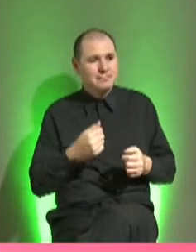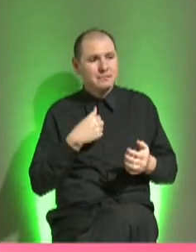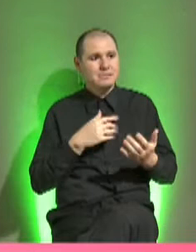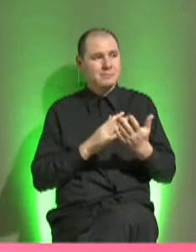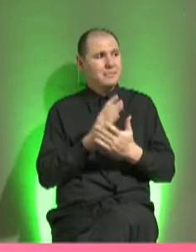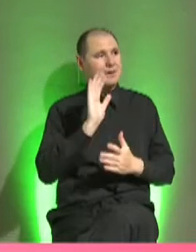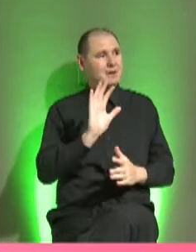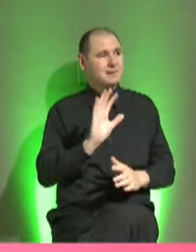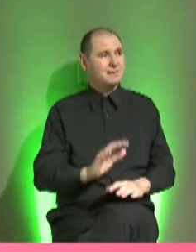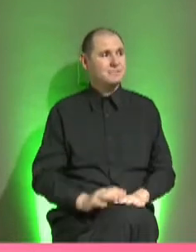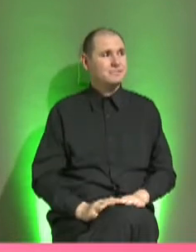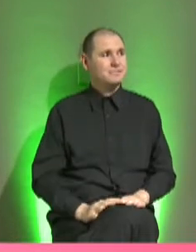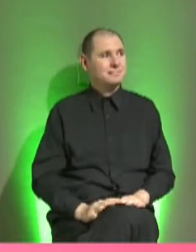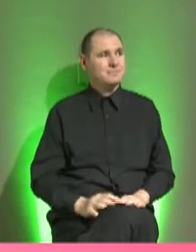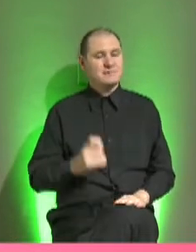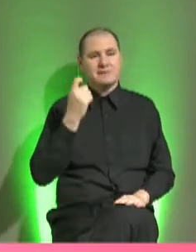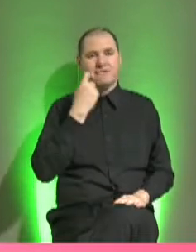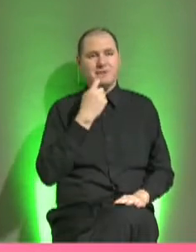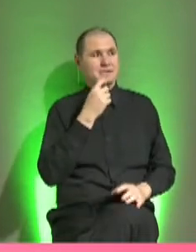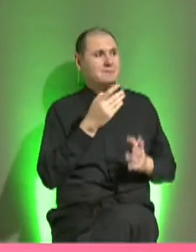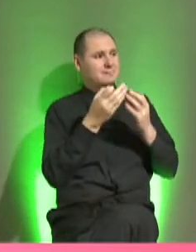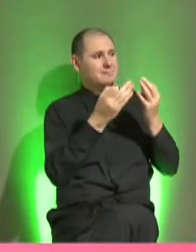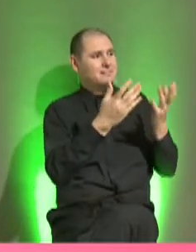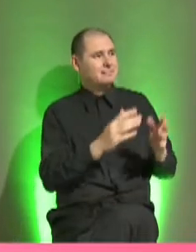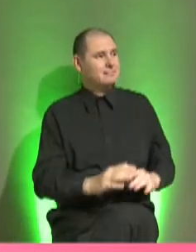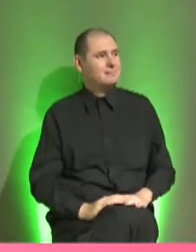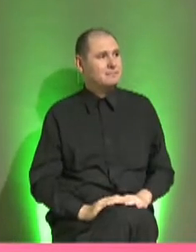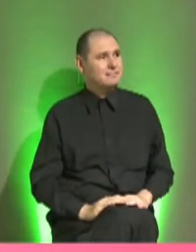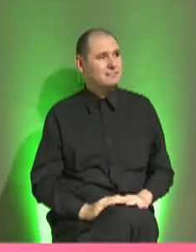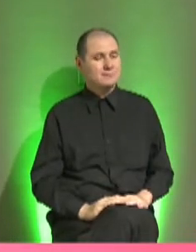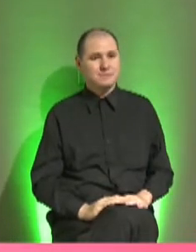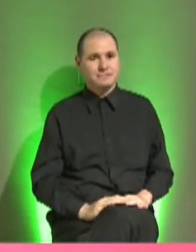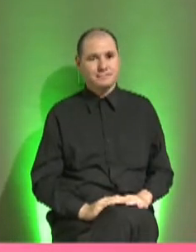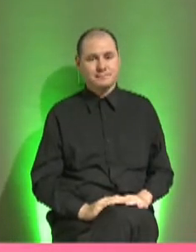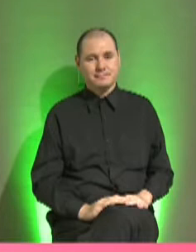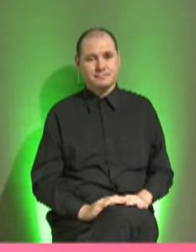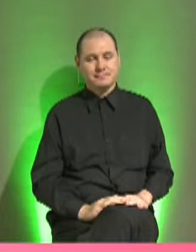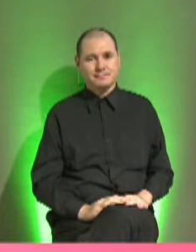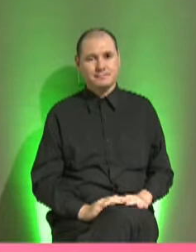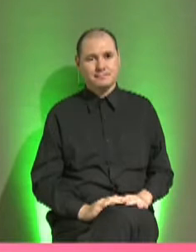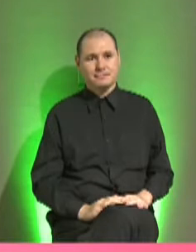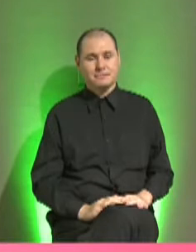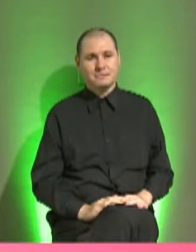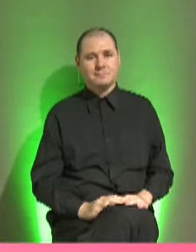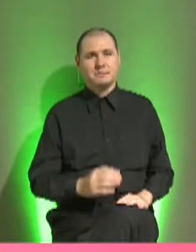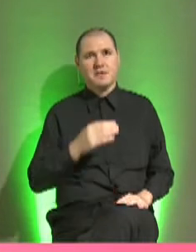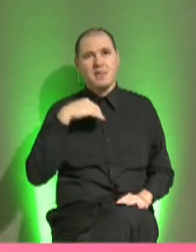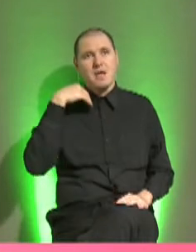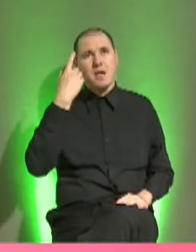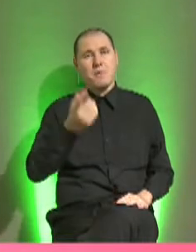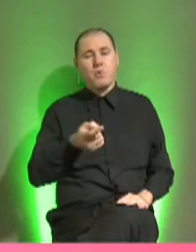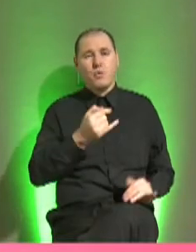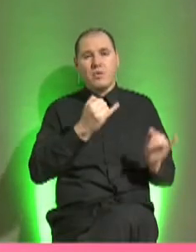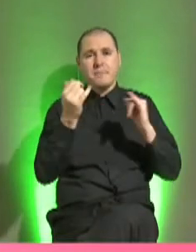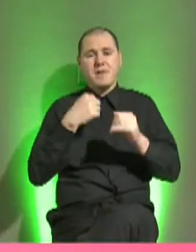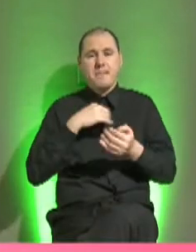así mismo, falta una foto de eso. El mismo ritmo. Yo hacía de todo como él hacía de todo. Un día, mi mejor